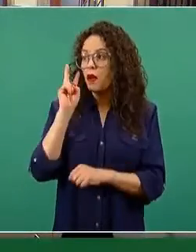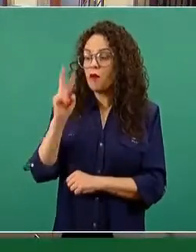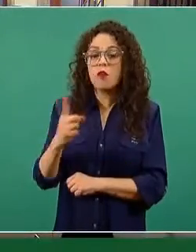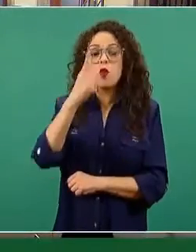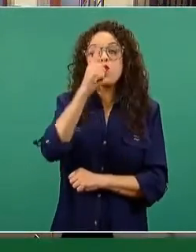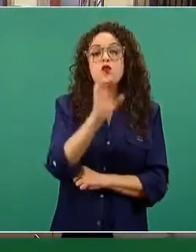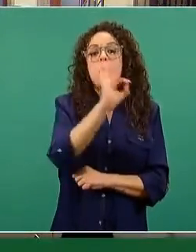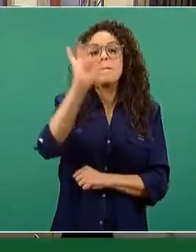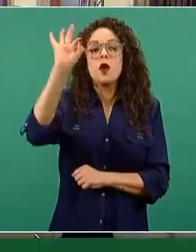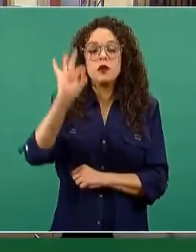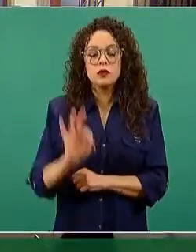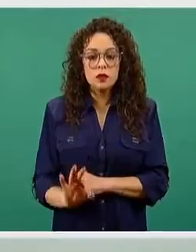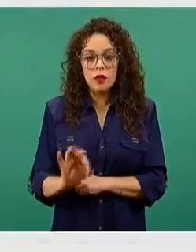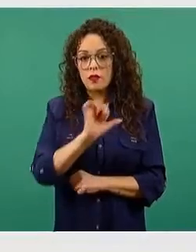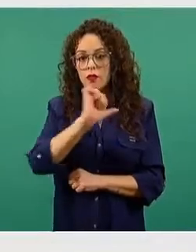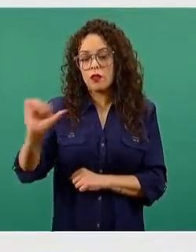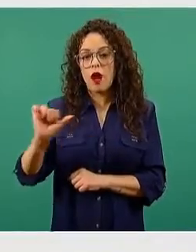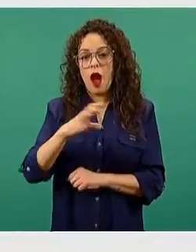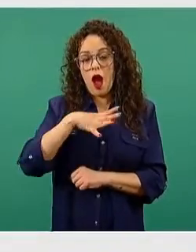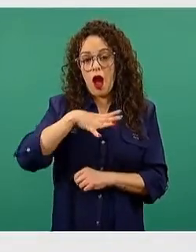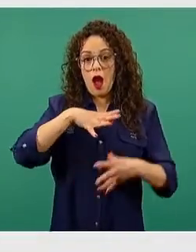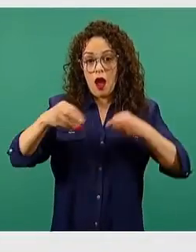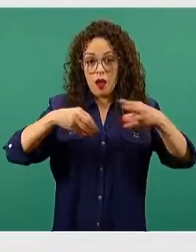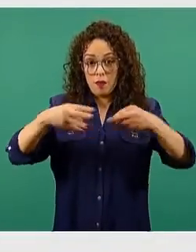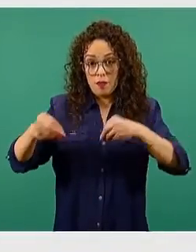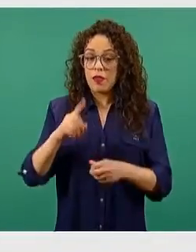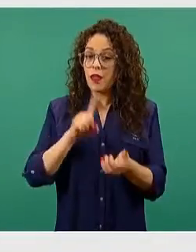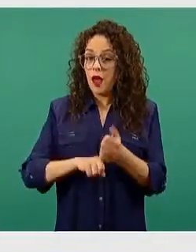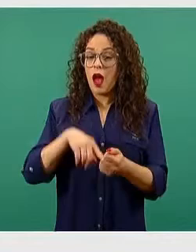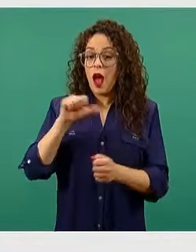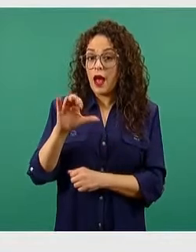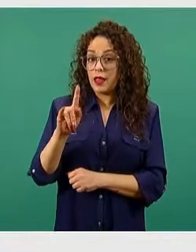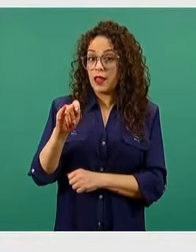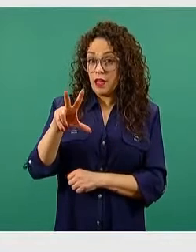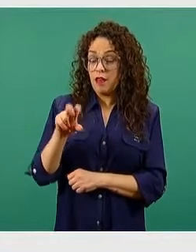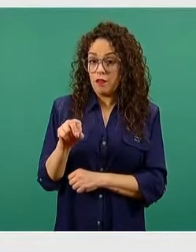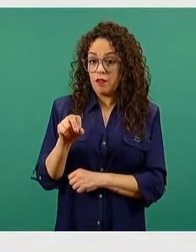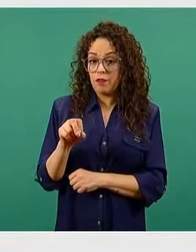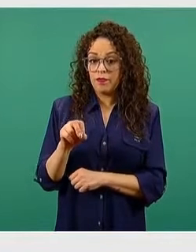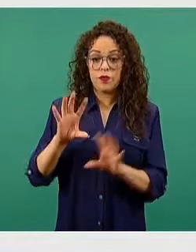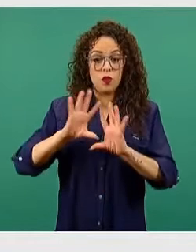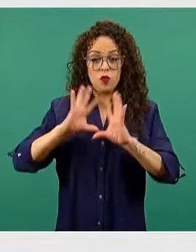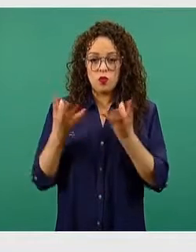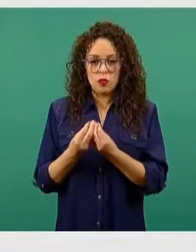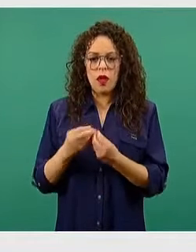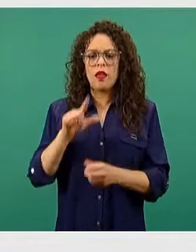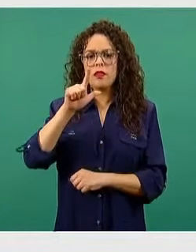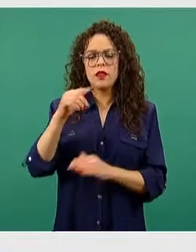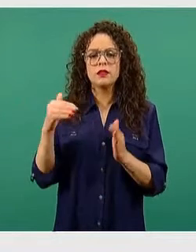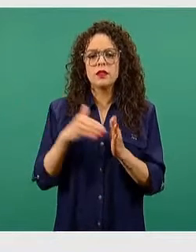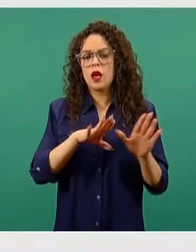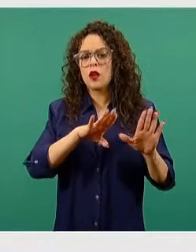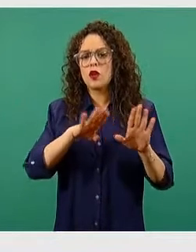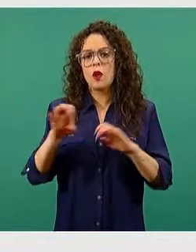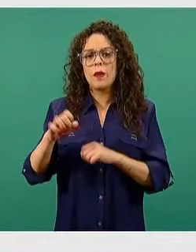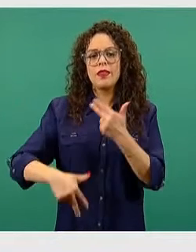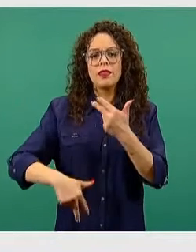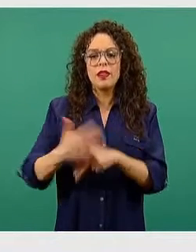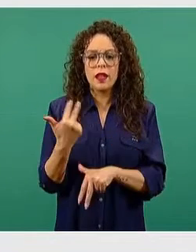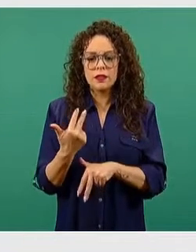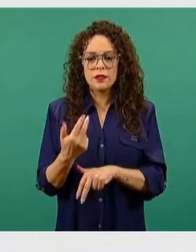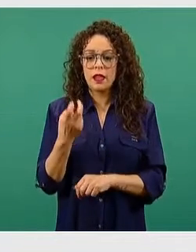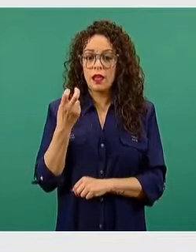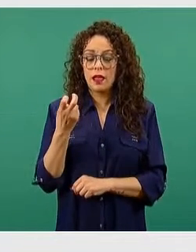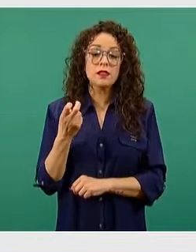ciento de toda la epidemia representa los casos activos y en el número absoluto, que son 17 mil 913, que es